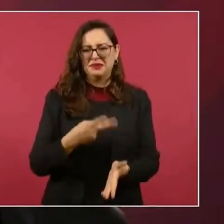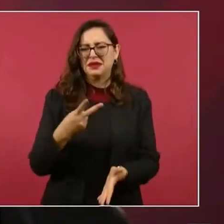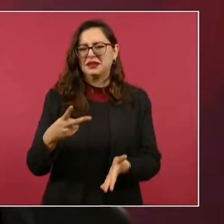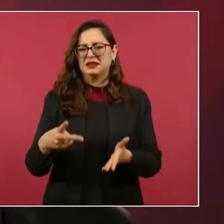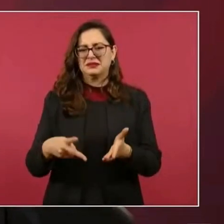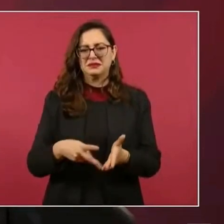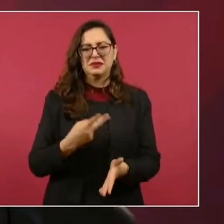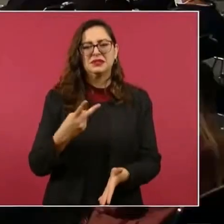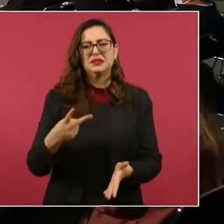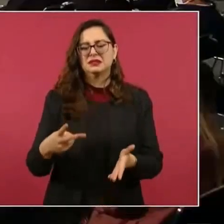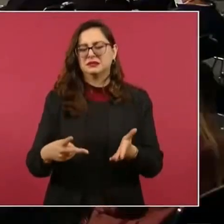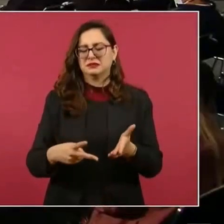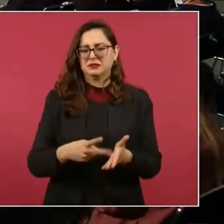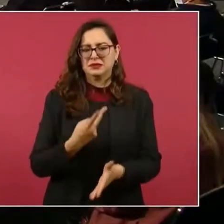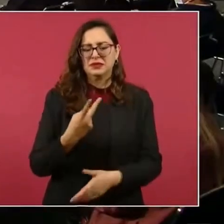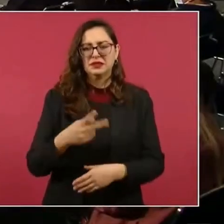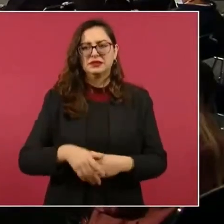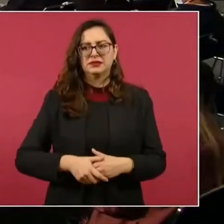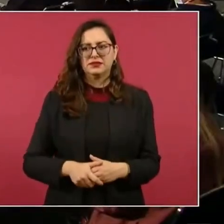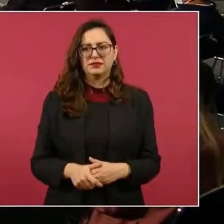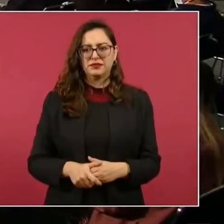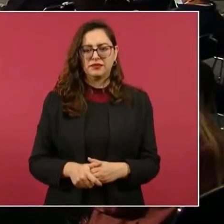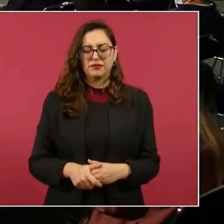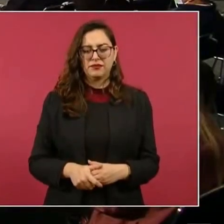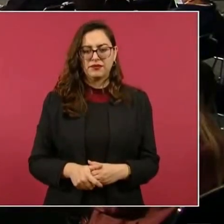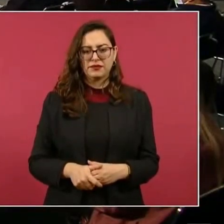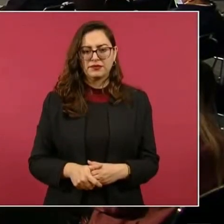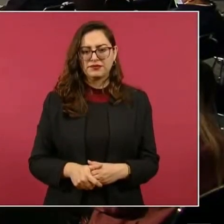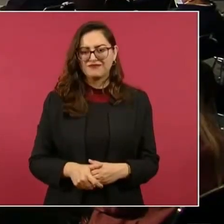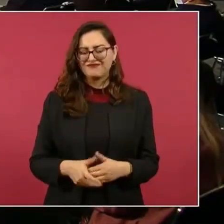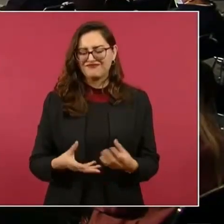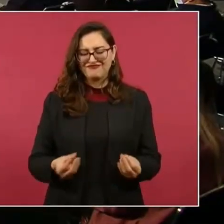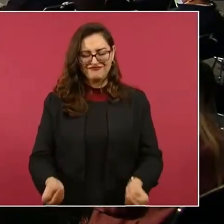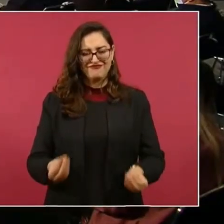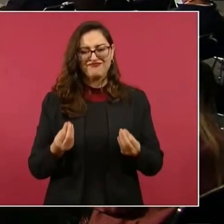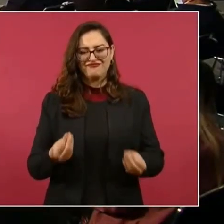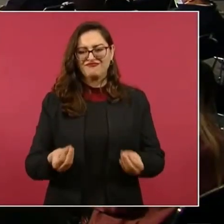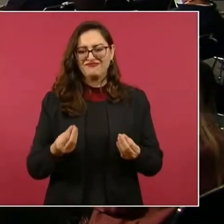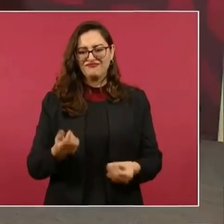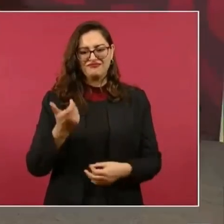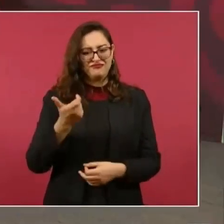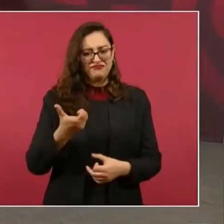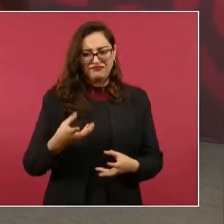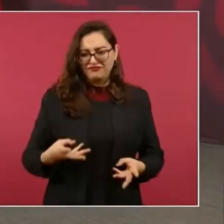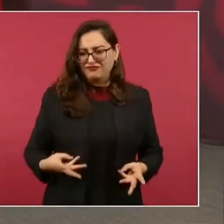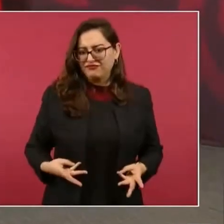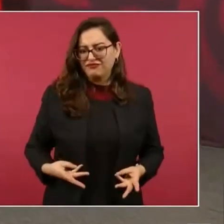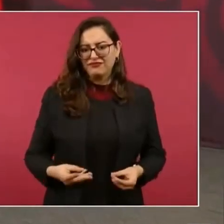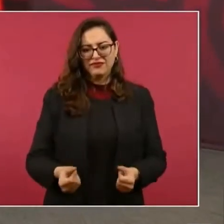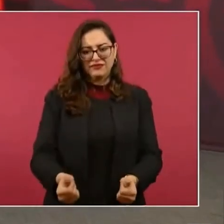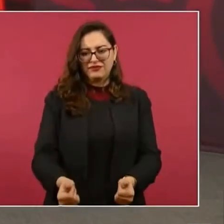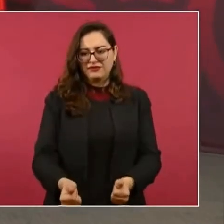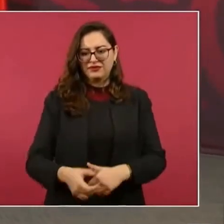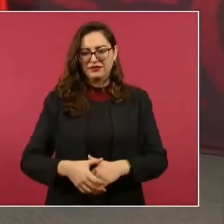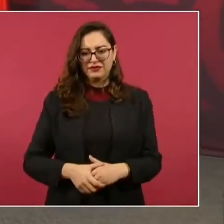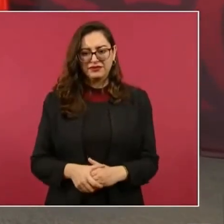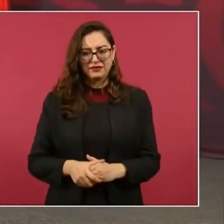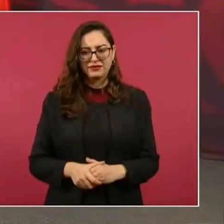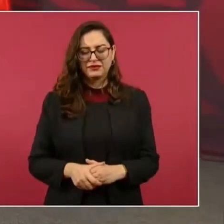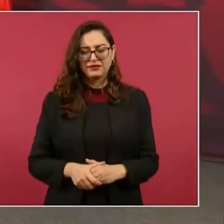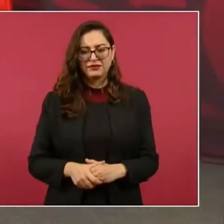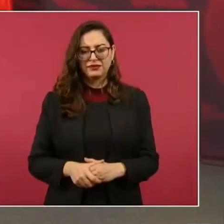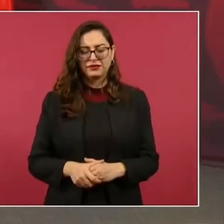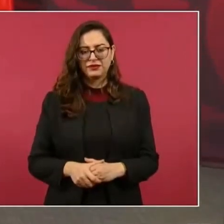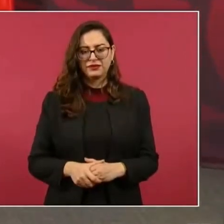medios de información, muchísimo dinero para los medios de